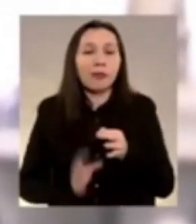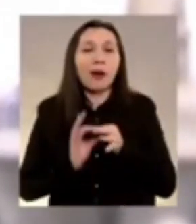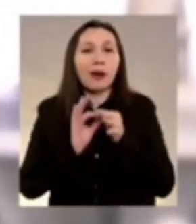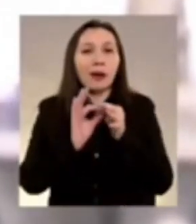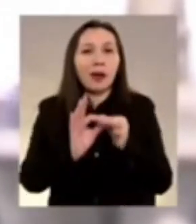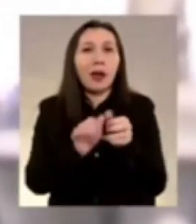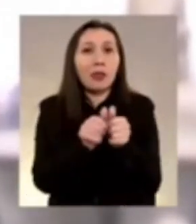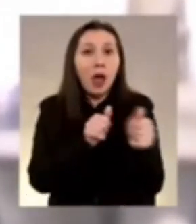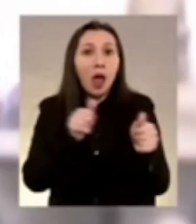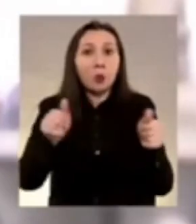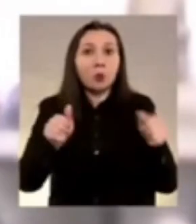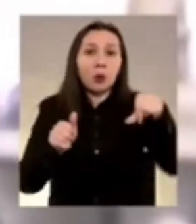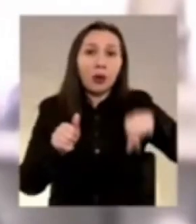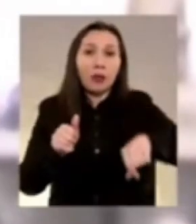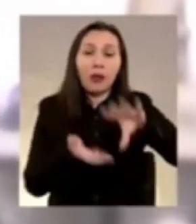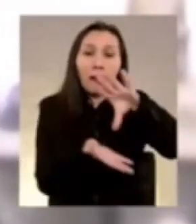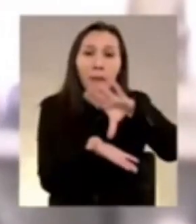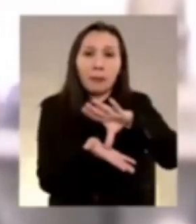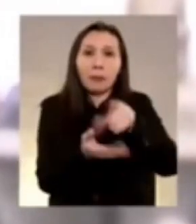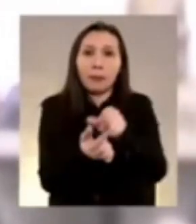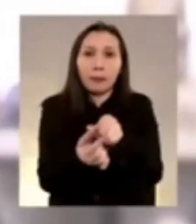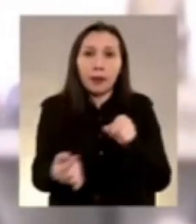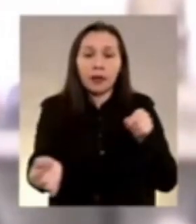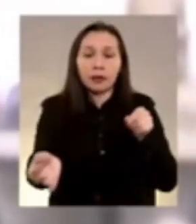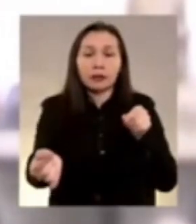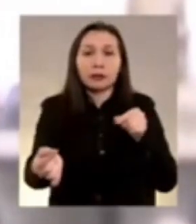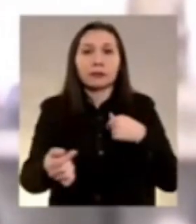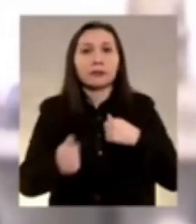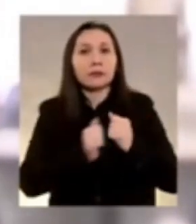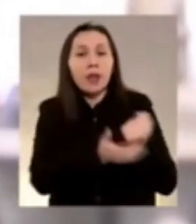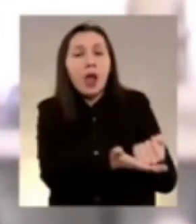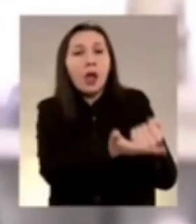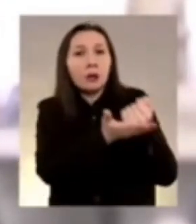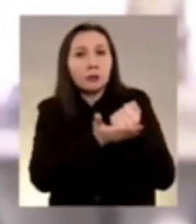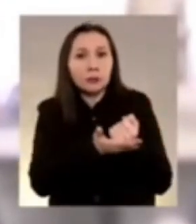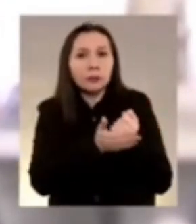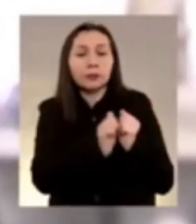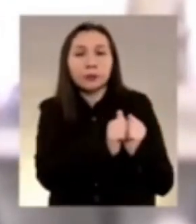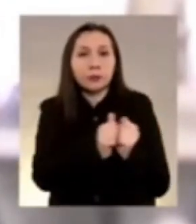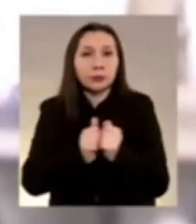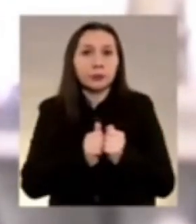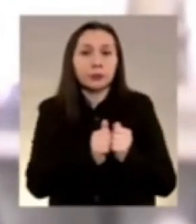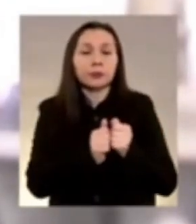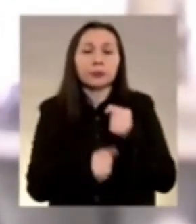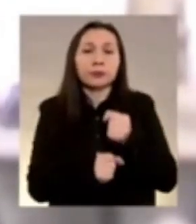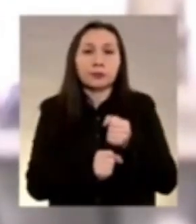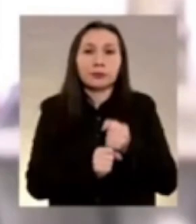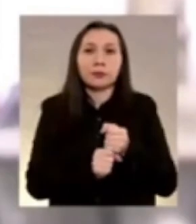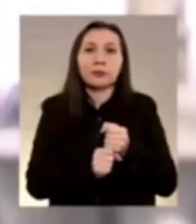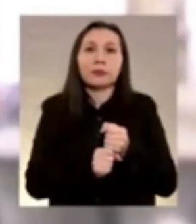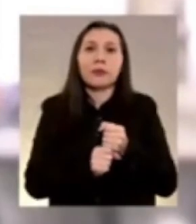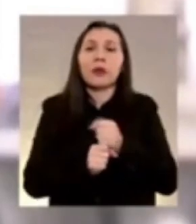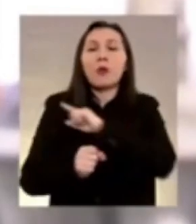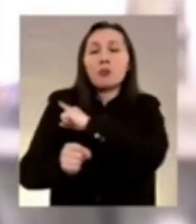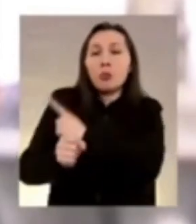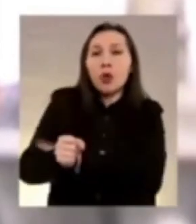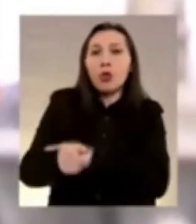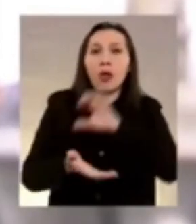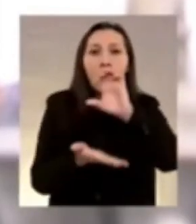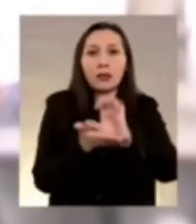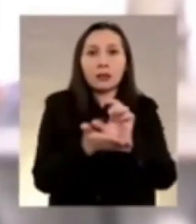agradezco a las autoridades nacionales, a mis colaboradores, a los poderes del Estado